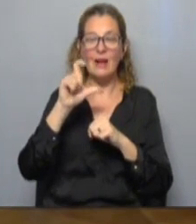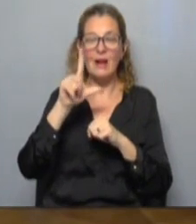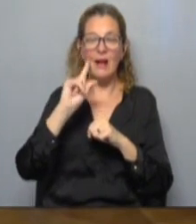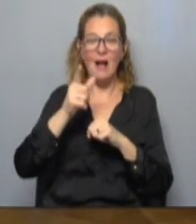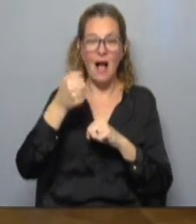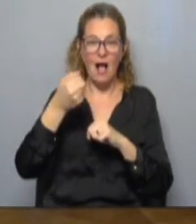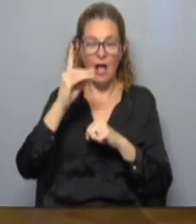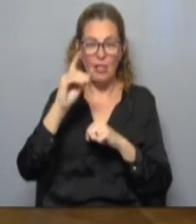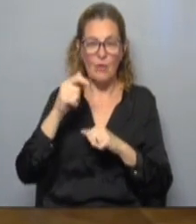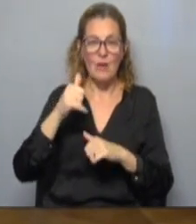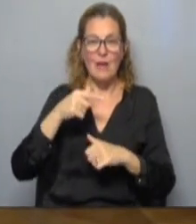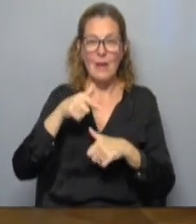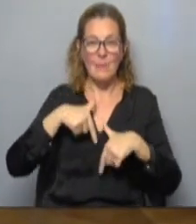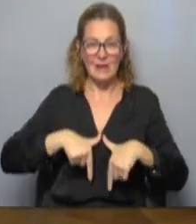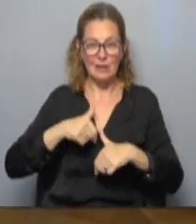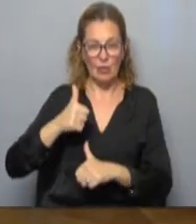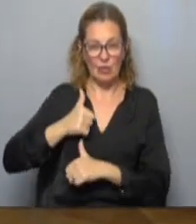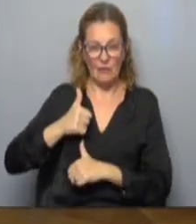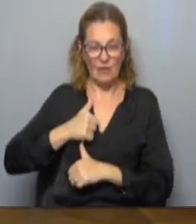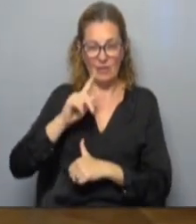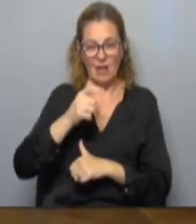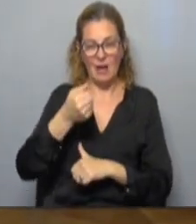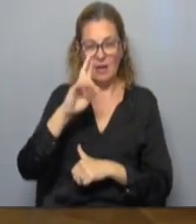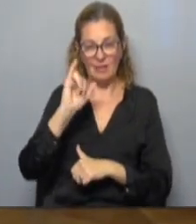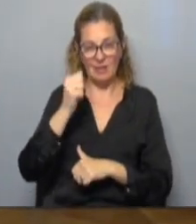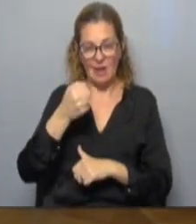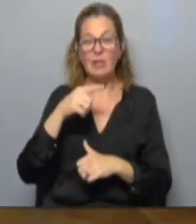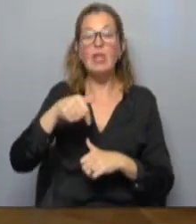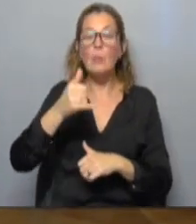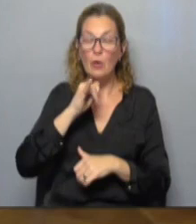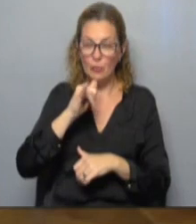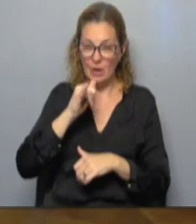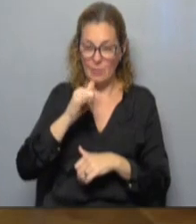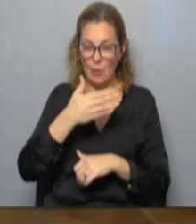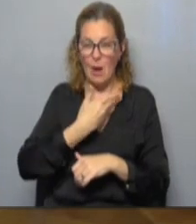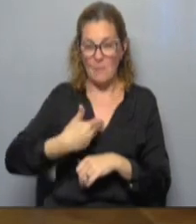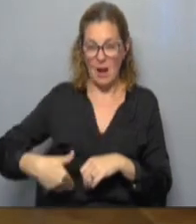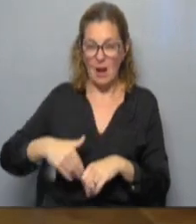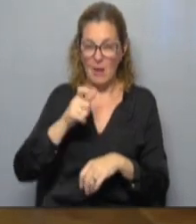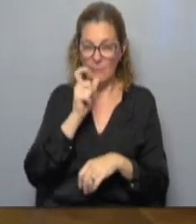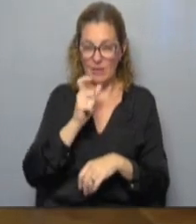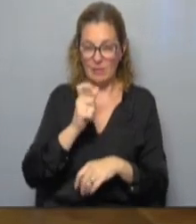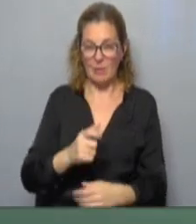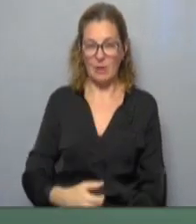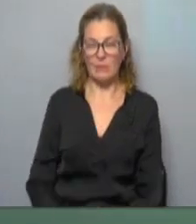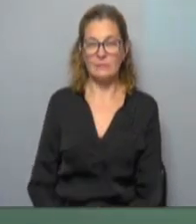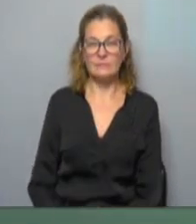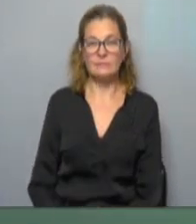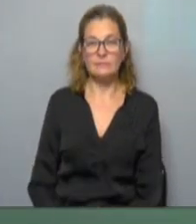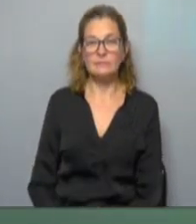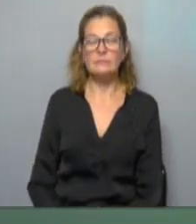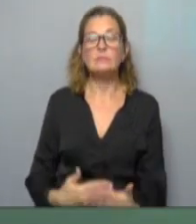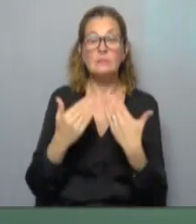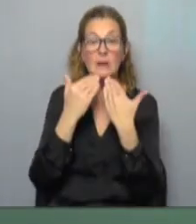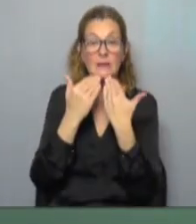ministro de Defensa, Javier García. Ampliaremos en unos minutos nomás con la palabra del presidente del Frente Amplio, Fernando Pereira. Muchas gracias, Diego.